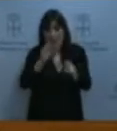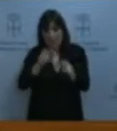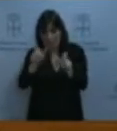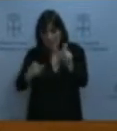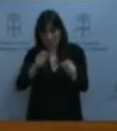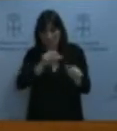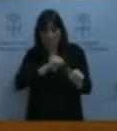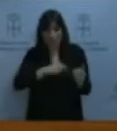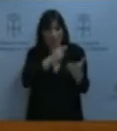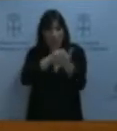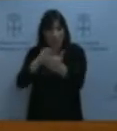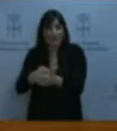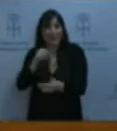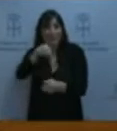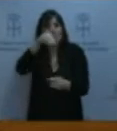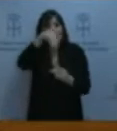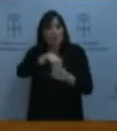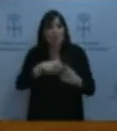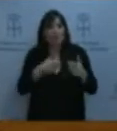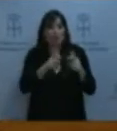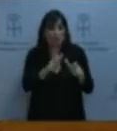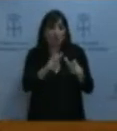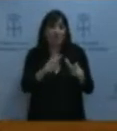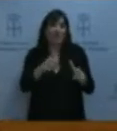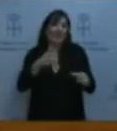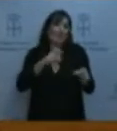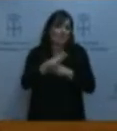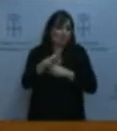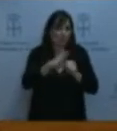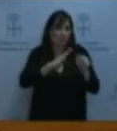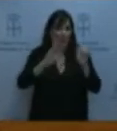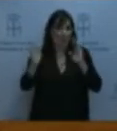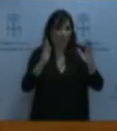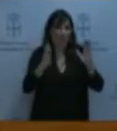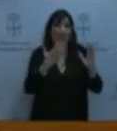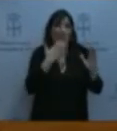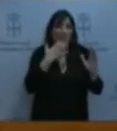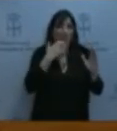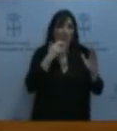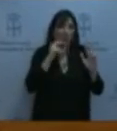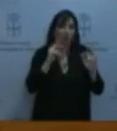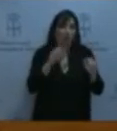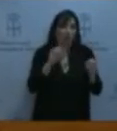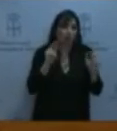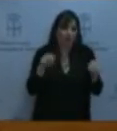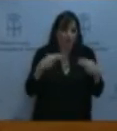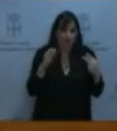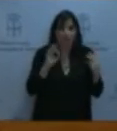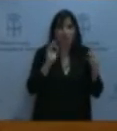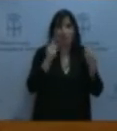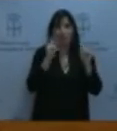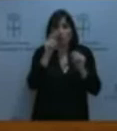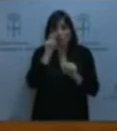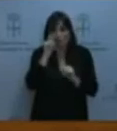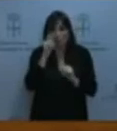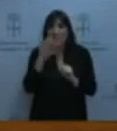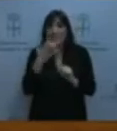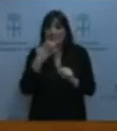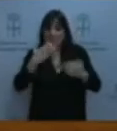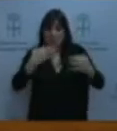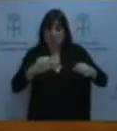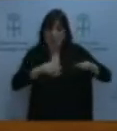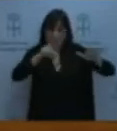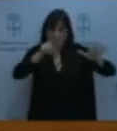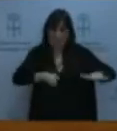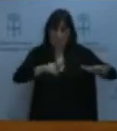estacionalidad, como la hostelería y el turismo, siempre que coticen con normalidad durante al menos seis meses al año y que mantenga su actividad durante